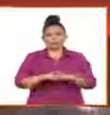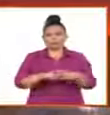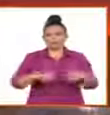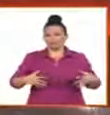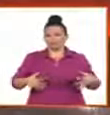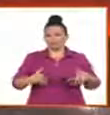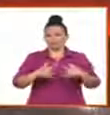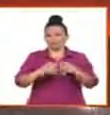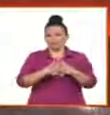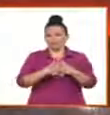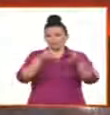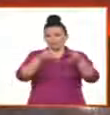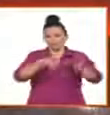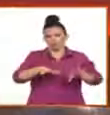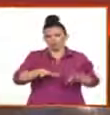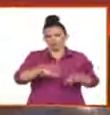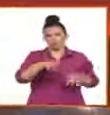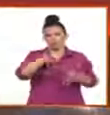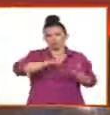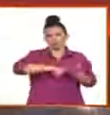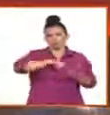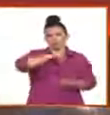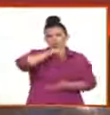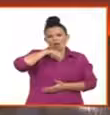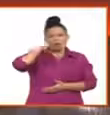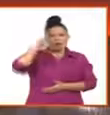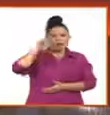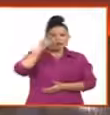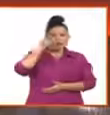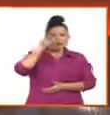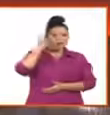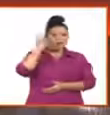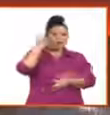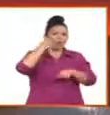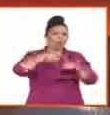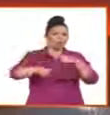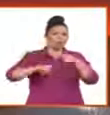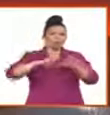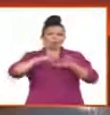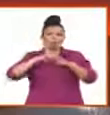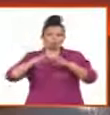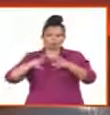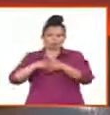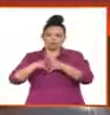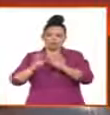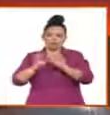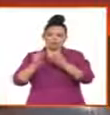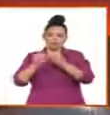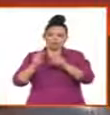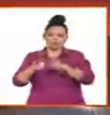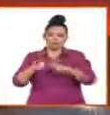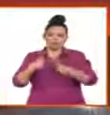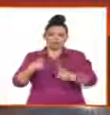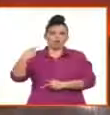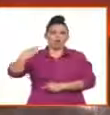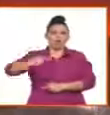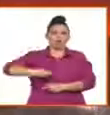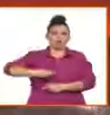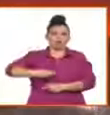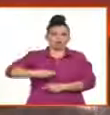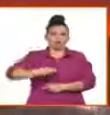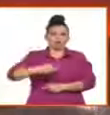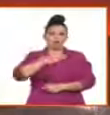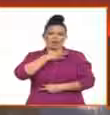vía consanguínea, biológica, y la filiación que se determina por el acto jurídico de la adopción. Es decir, estado